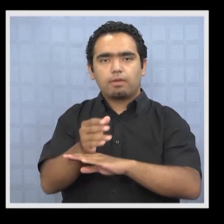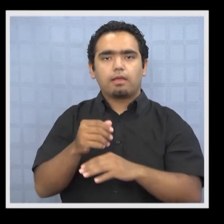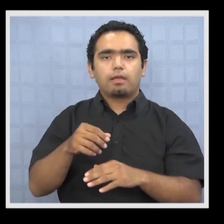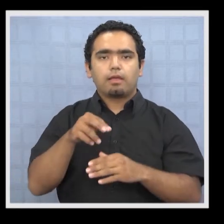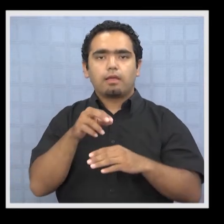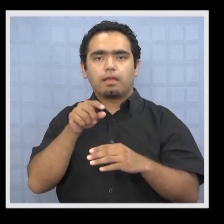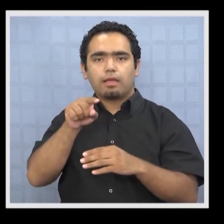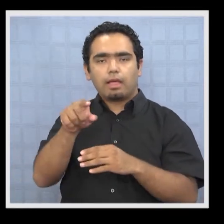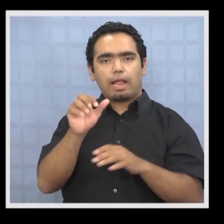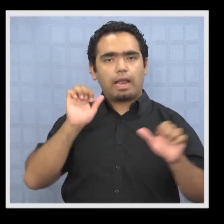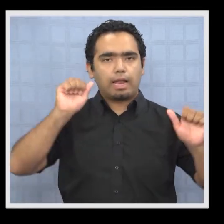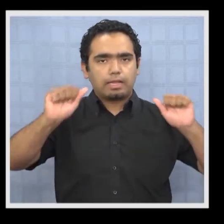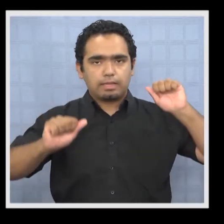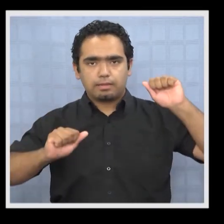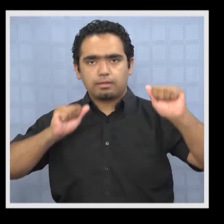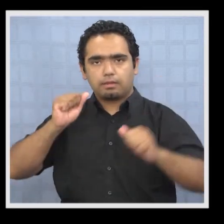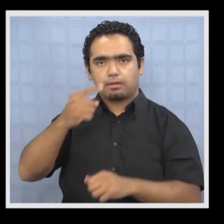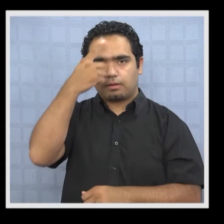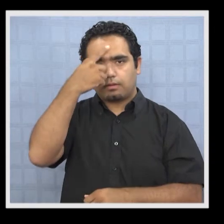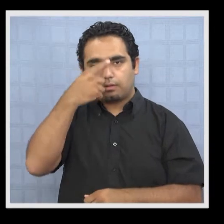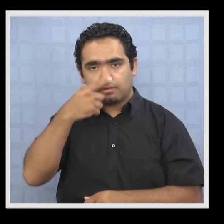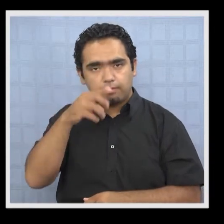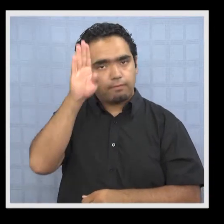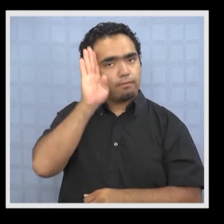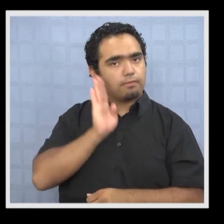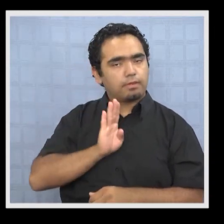a venerar a la Virgen del Carmen.